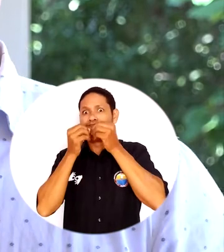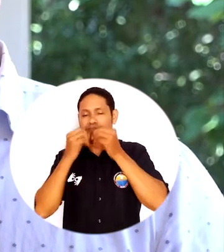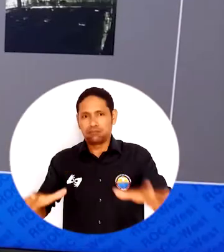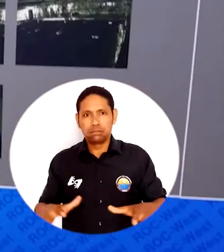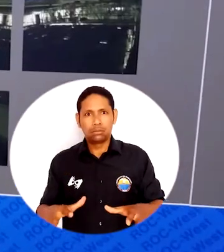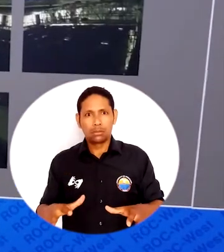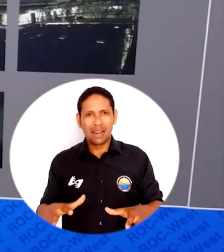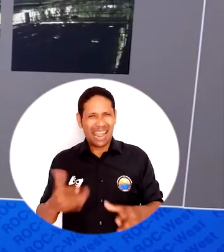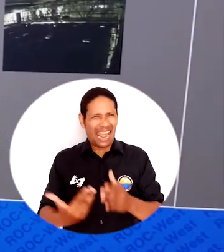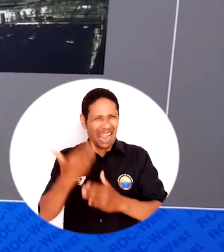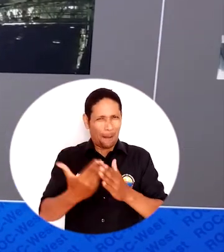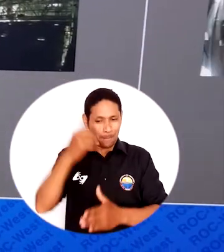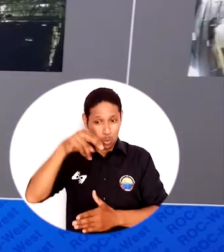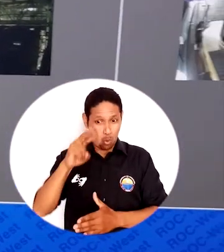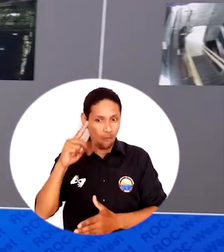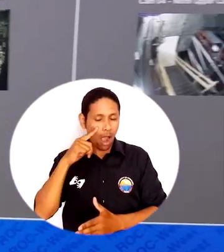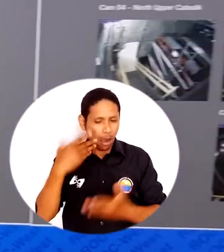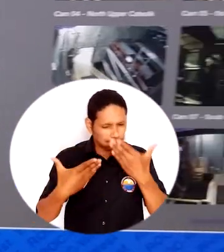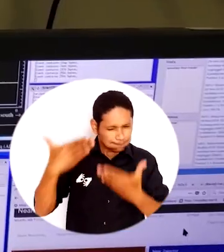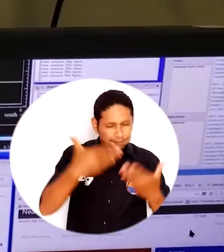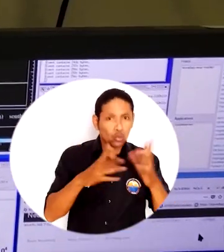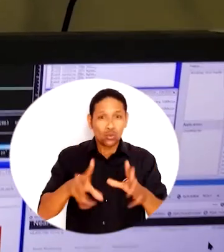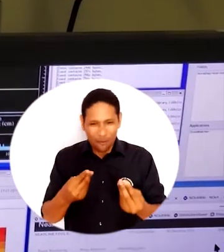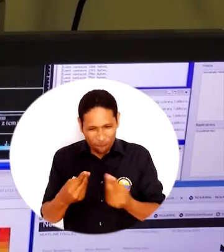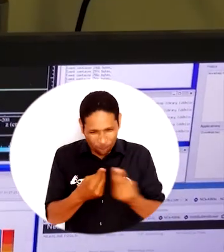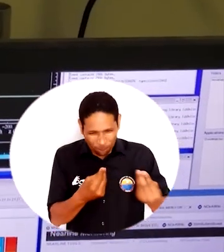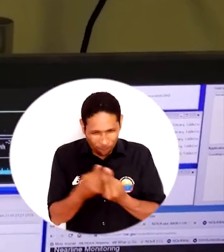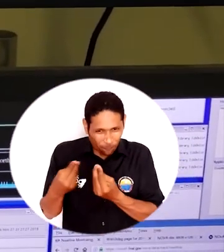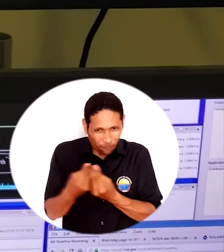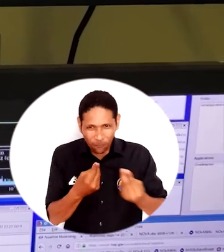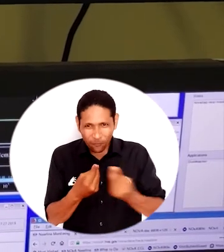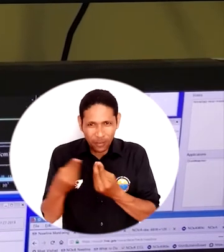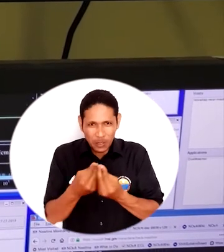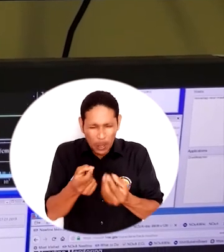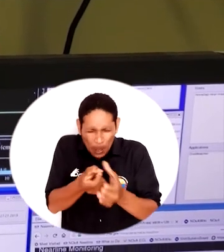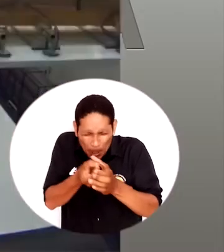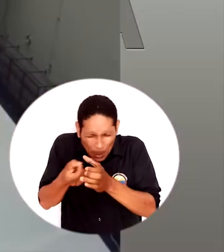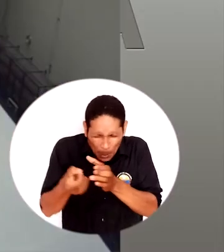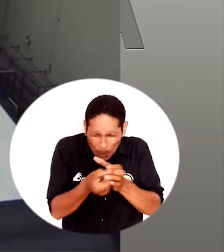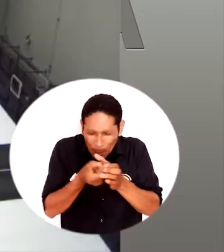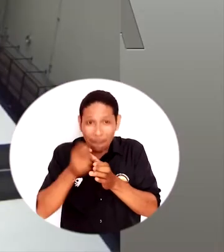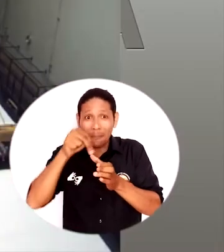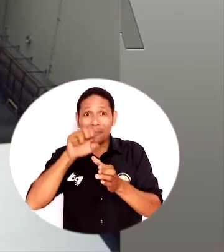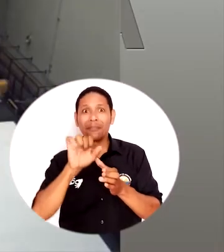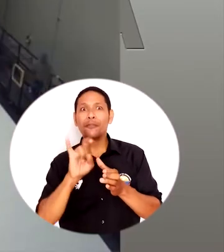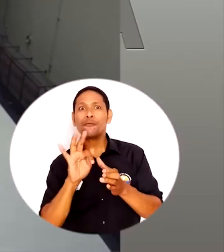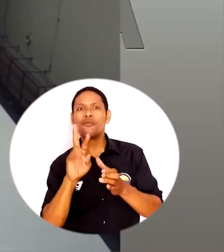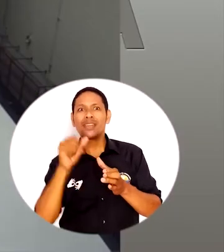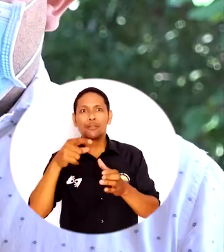alcance. El presupuesto inicial del experimento NOVA, que es un experimento de física de partículas, particularmente neutrinos,